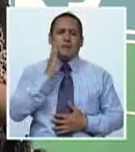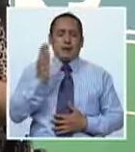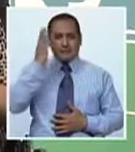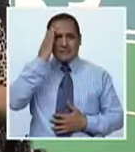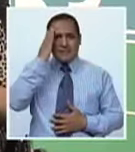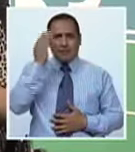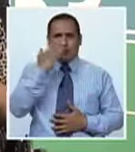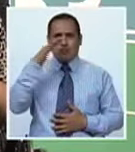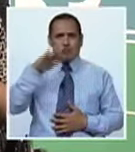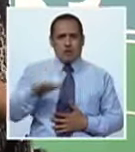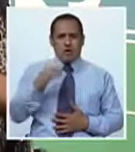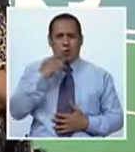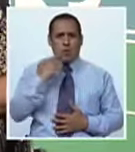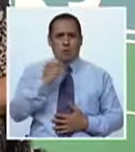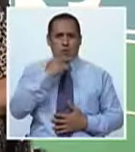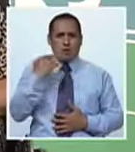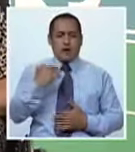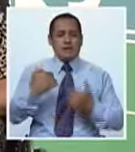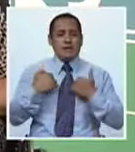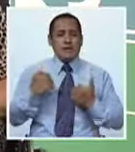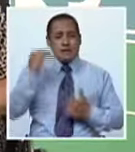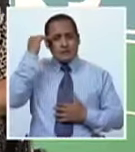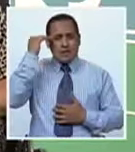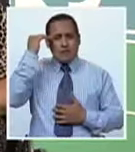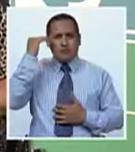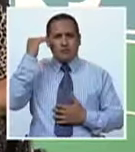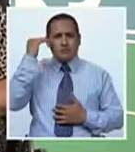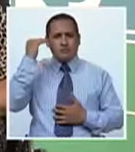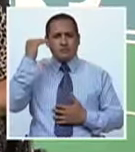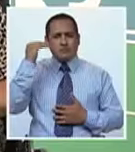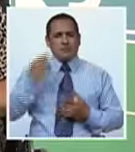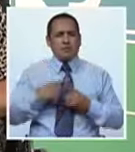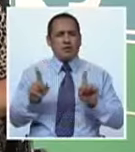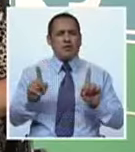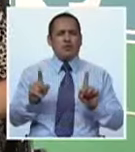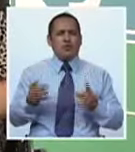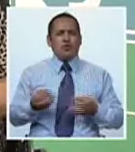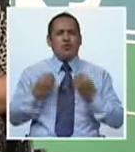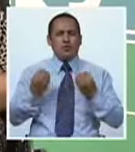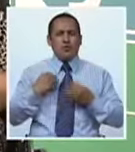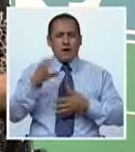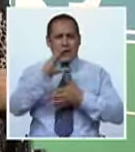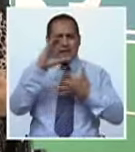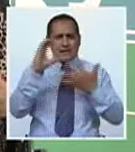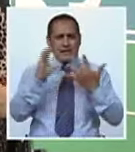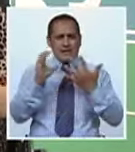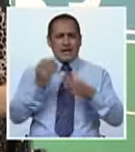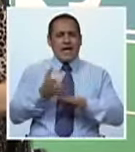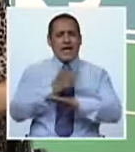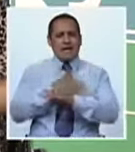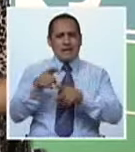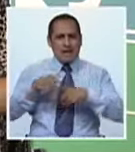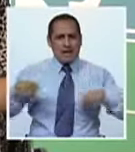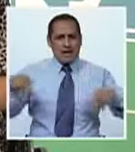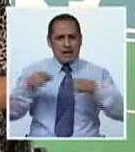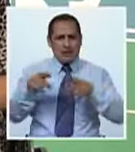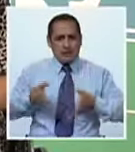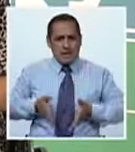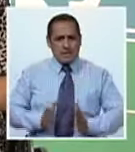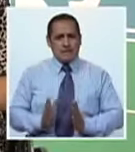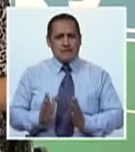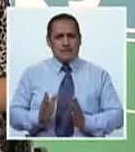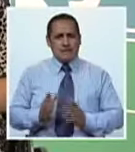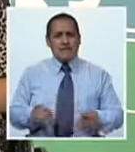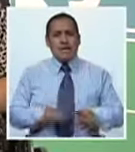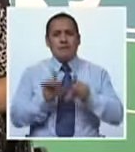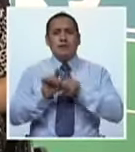la madre, saben que es un niño o niña, tiene síndrome de Down. Pero supongo que esas características con las que ellos recién